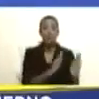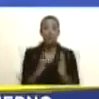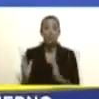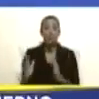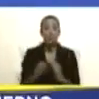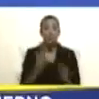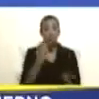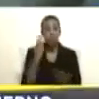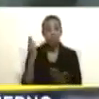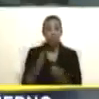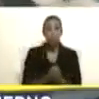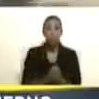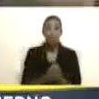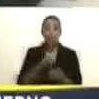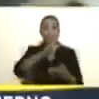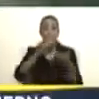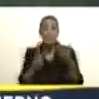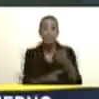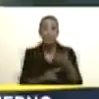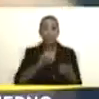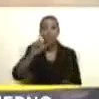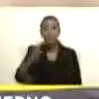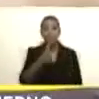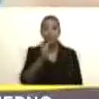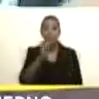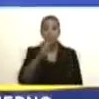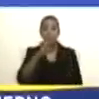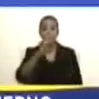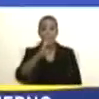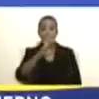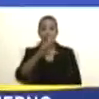vicepresidenta Gabriela Jiménez,